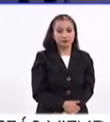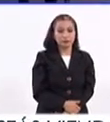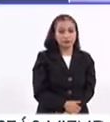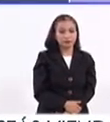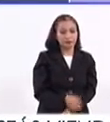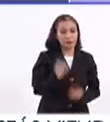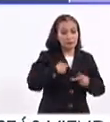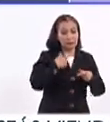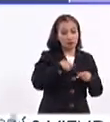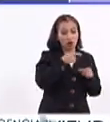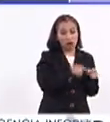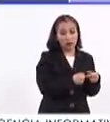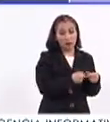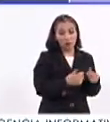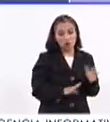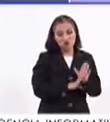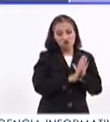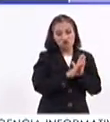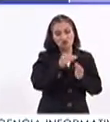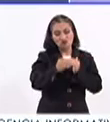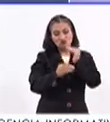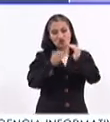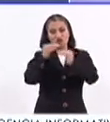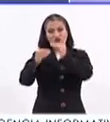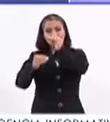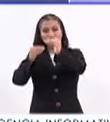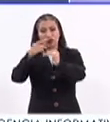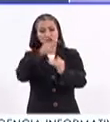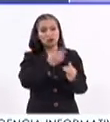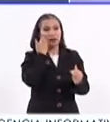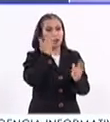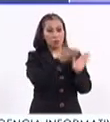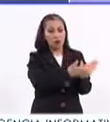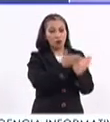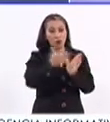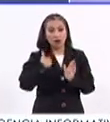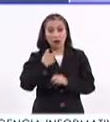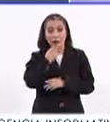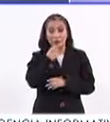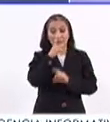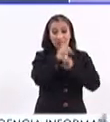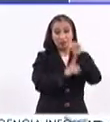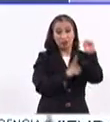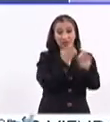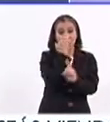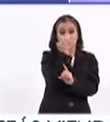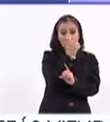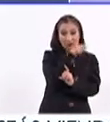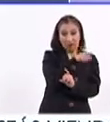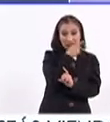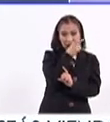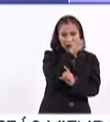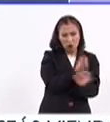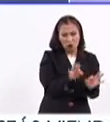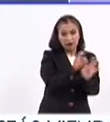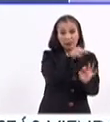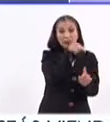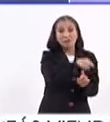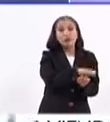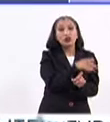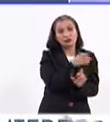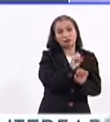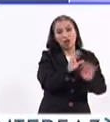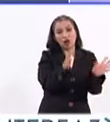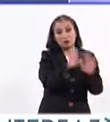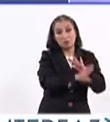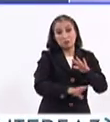las personas evidentemente lleva sus procesos y lleva sus etapas. Cuando estamos hablando de deporte escolar y por eso decimos que es tan importante porque, por